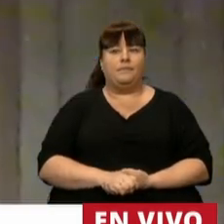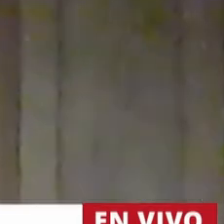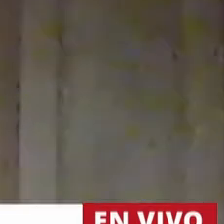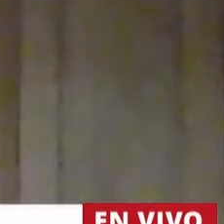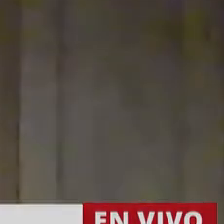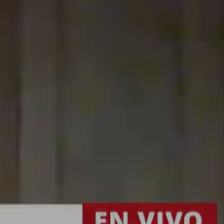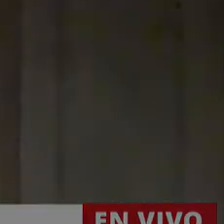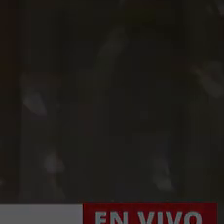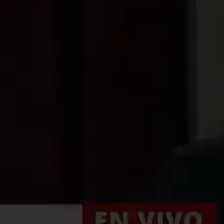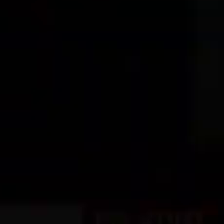Muchas gracias, diputada. diputada. diputada.